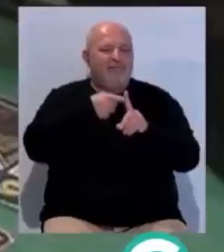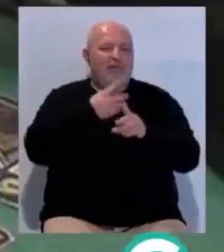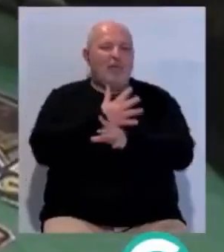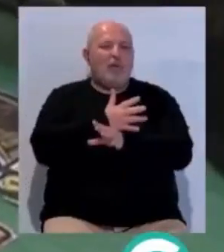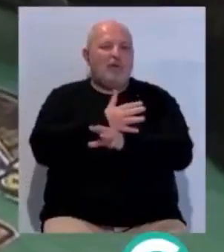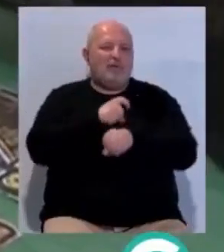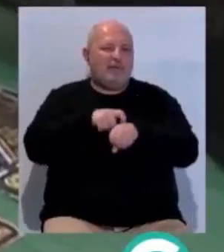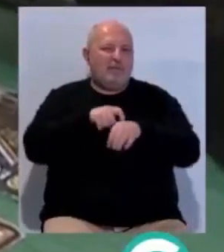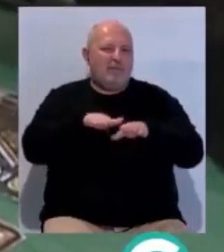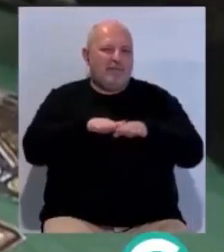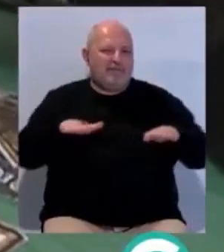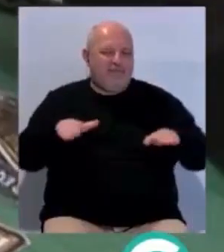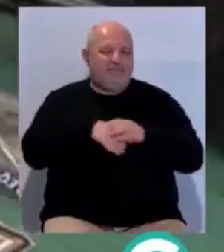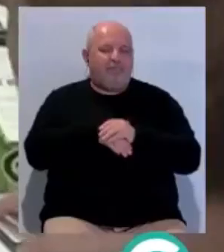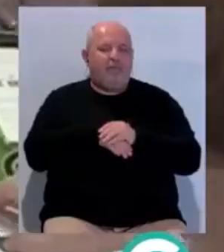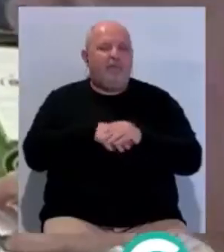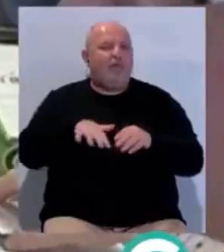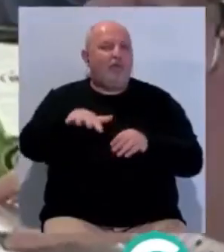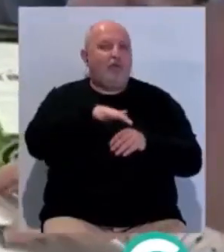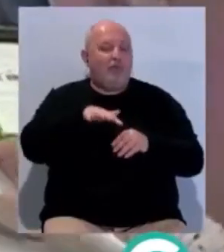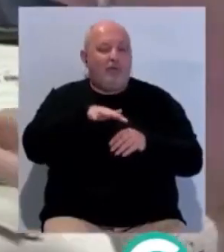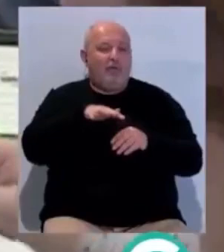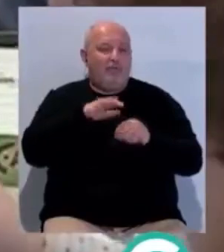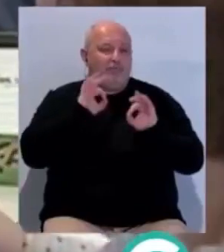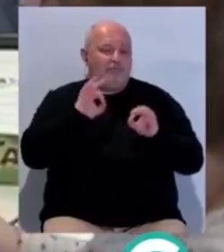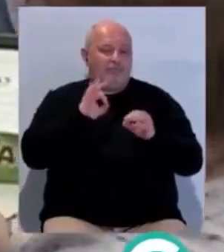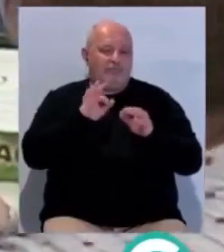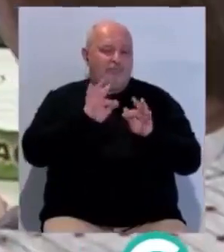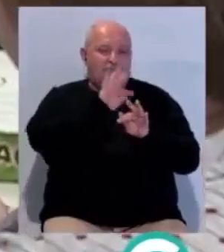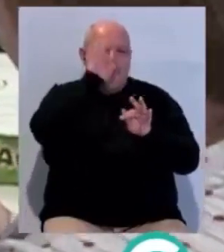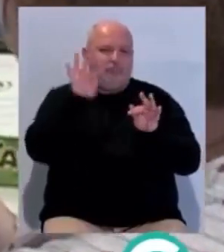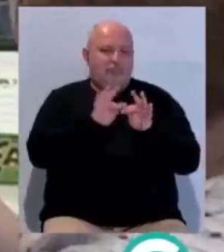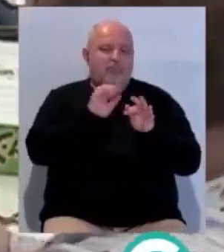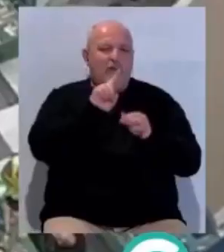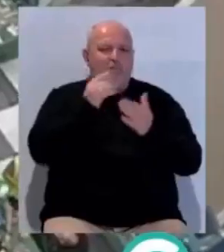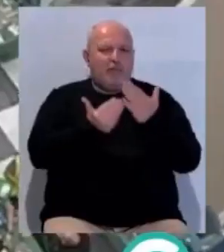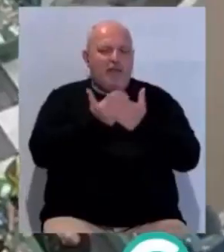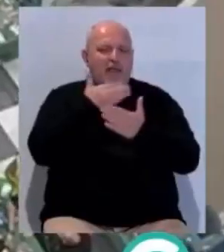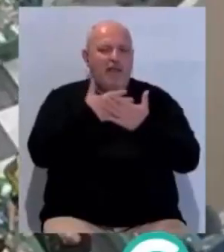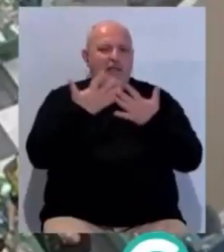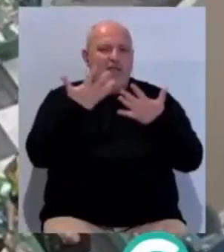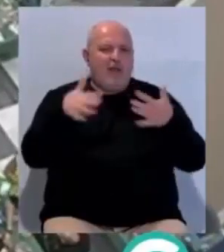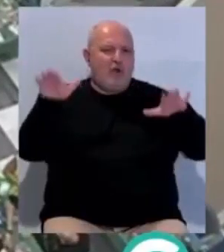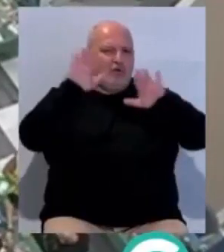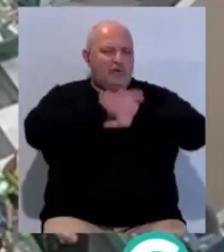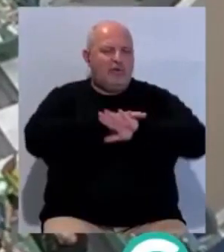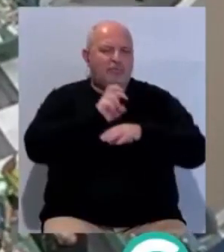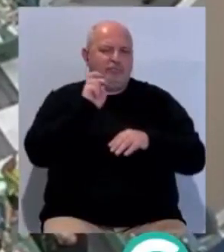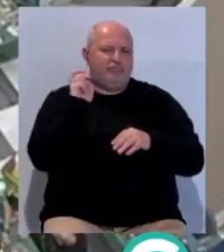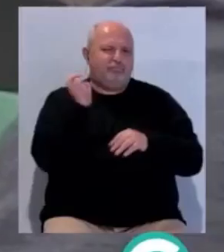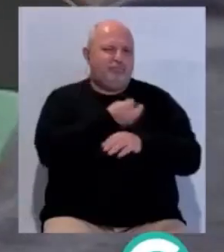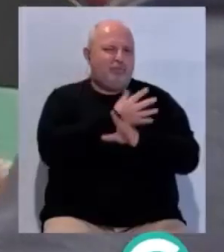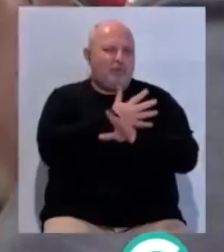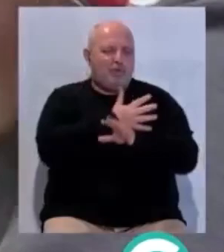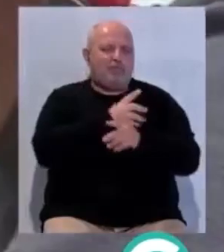los juegos de mesa. El evento se desarrollará de forma continuada desde las 11 de la mañana a las 10 de la noche con numerosos juegos